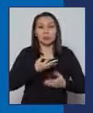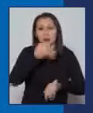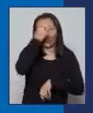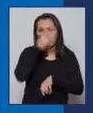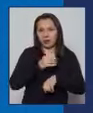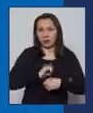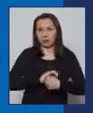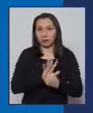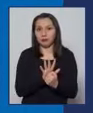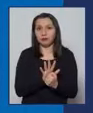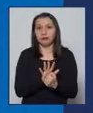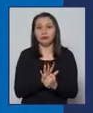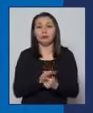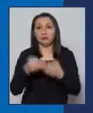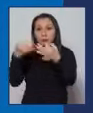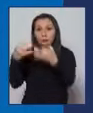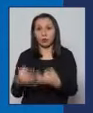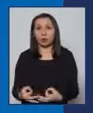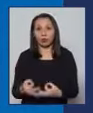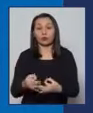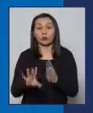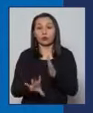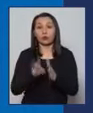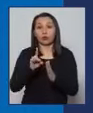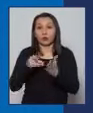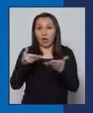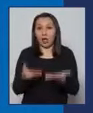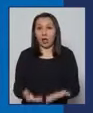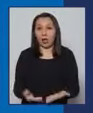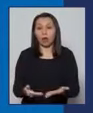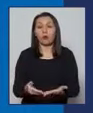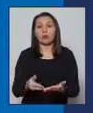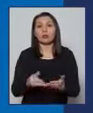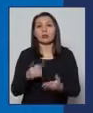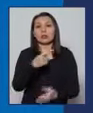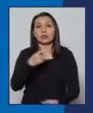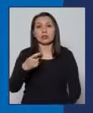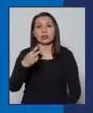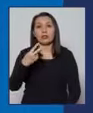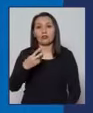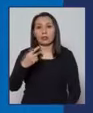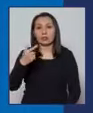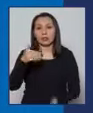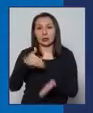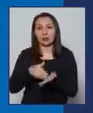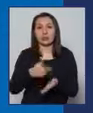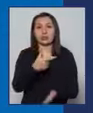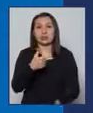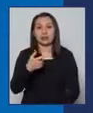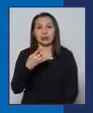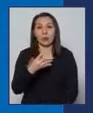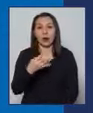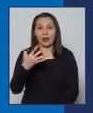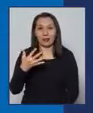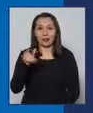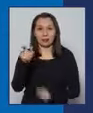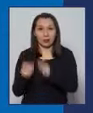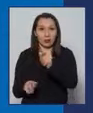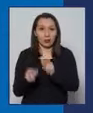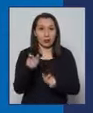La cifra total, diagnosticada hasta el momento, alcanza 127.745,